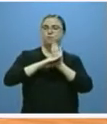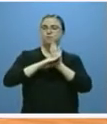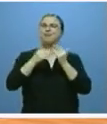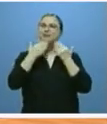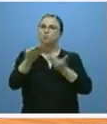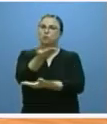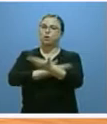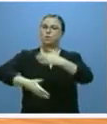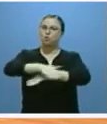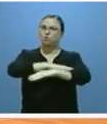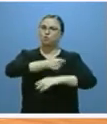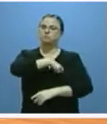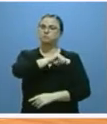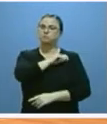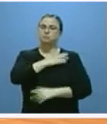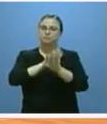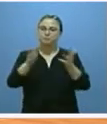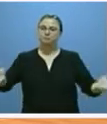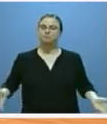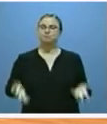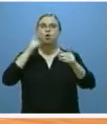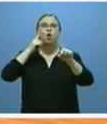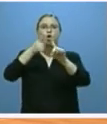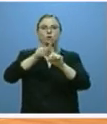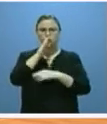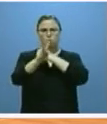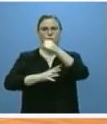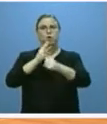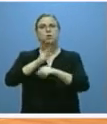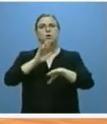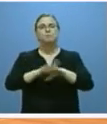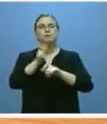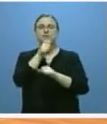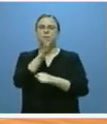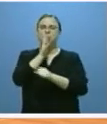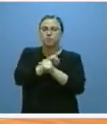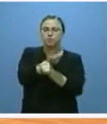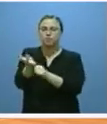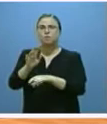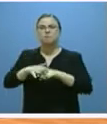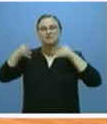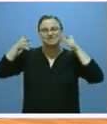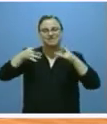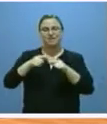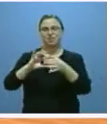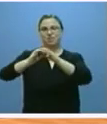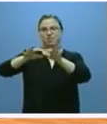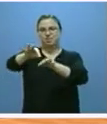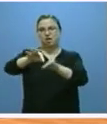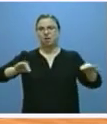del Estado pretende impulsar nuestros objetivos de legislatura en materia de regadíos e inversiones en zonas de concentración parcelaria.